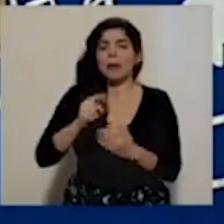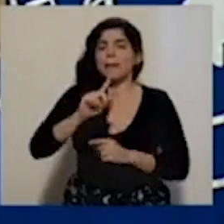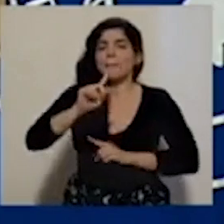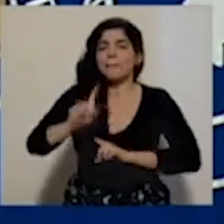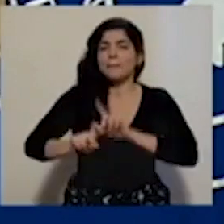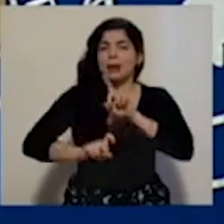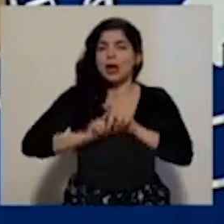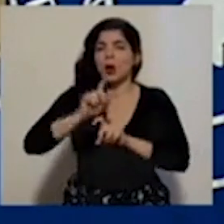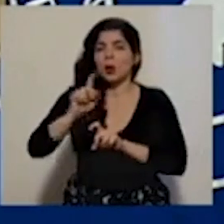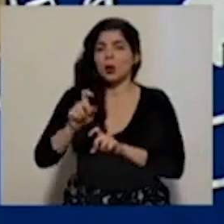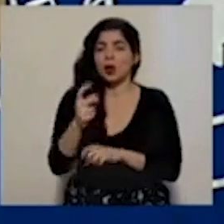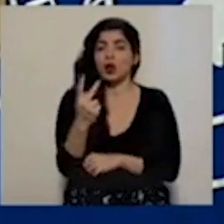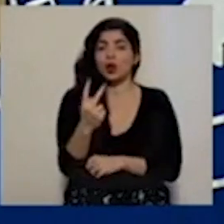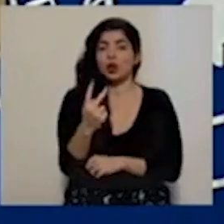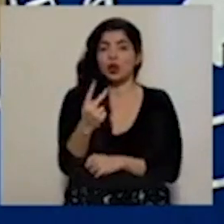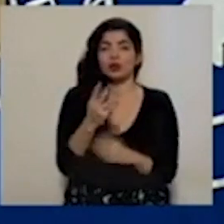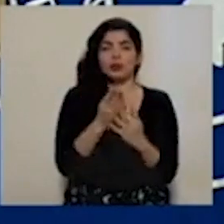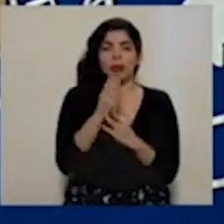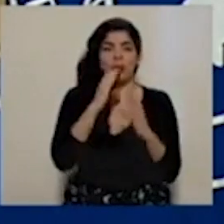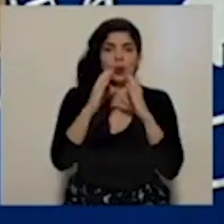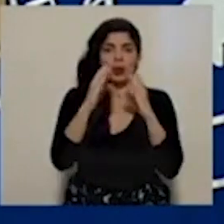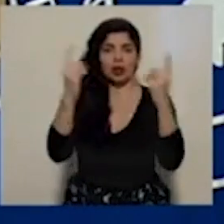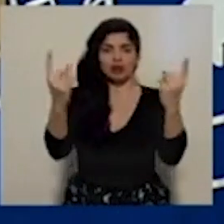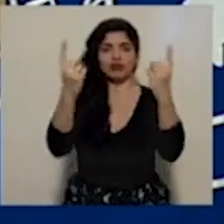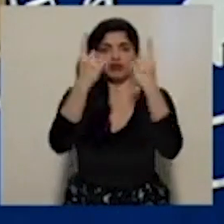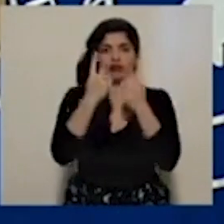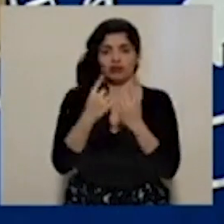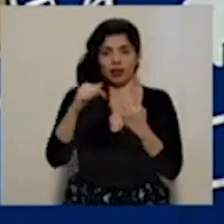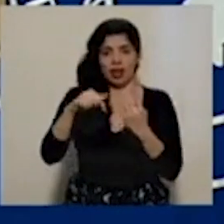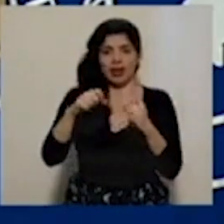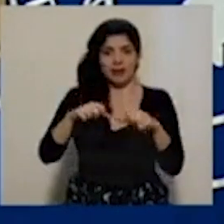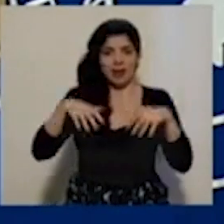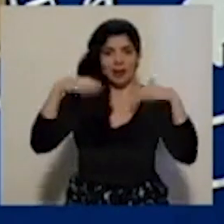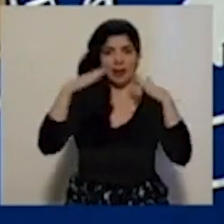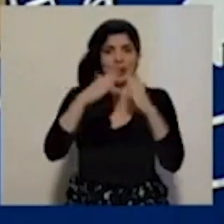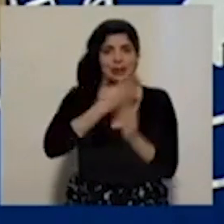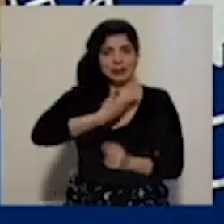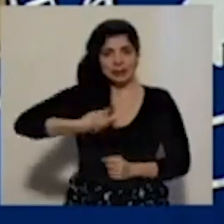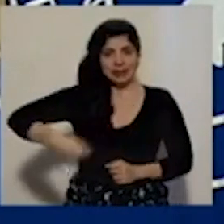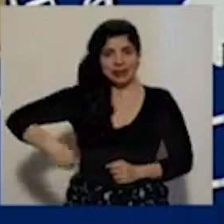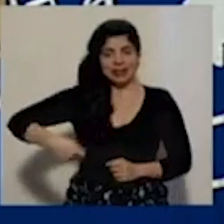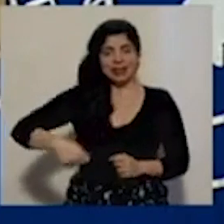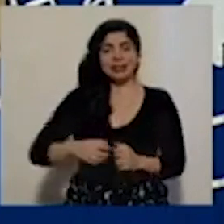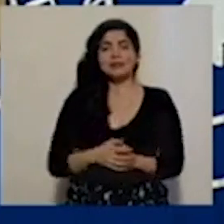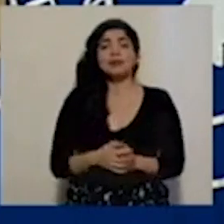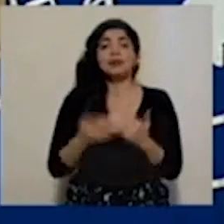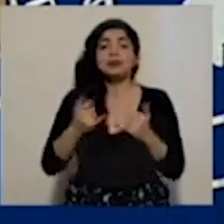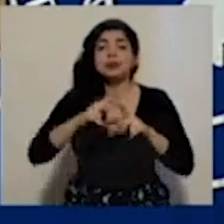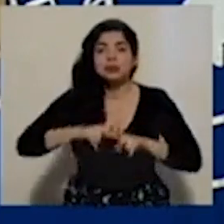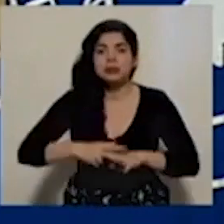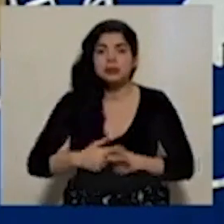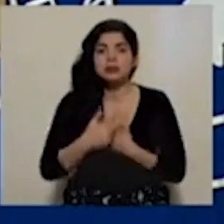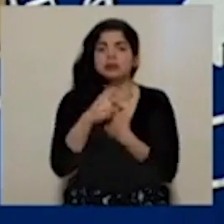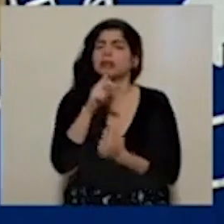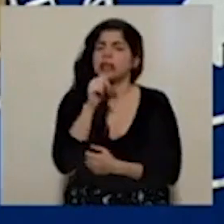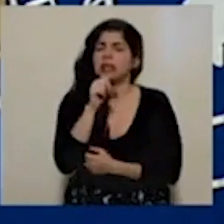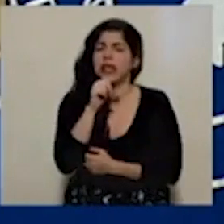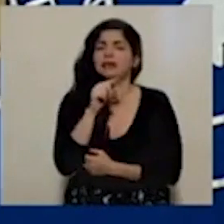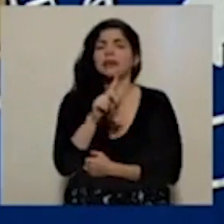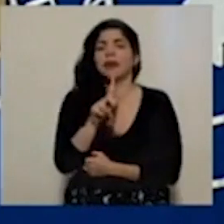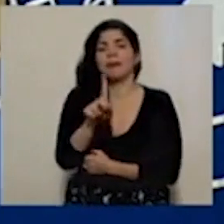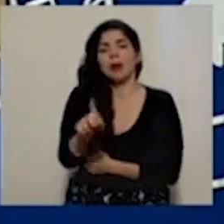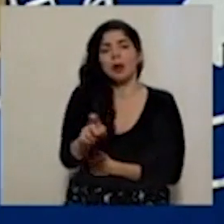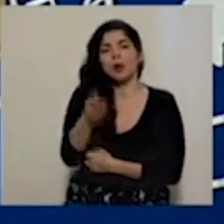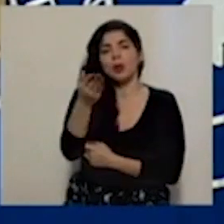preguntas de los dos medios de comunicación que se hicieron presentes aquí al auditorio de la Casa Presidencial. Vamos a iniciar con la